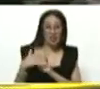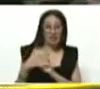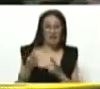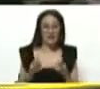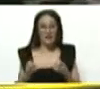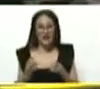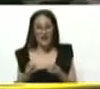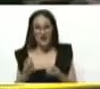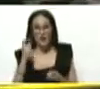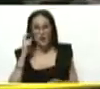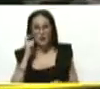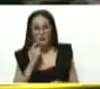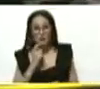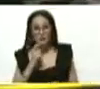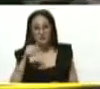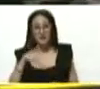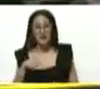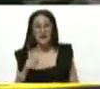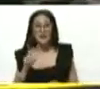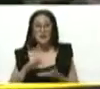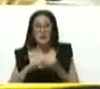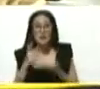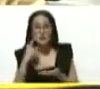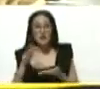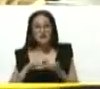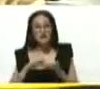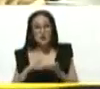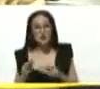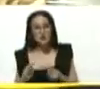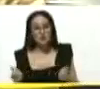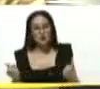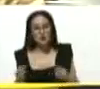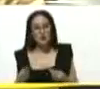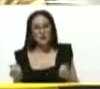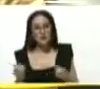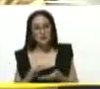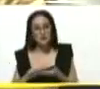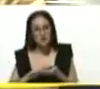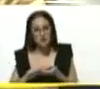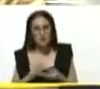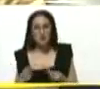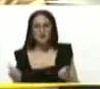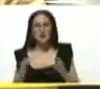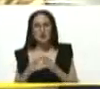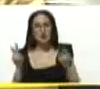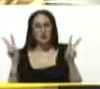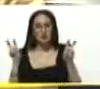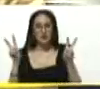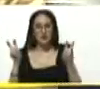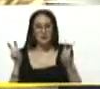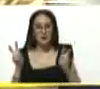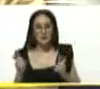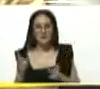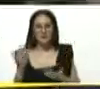Debemos seguir buscando soluciones a los temas como las tenemos. Soluciones a todos los temas. Del equilibrio del sistema